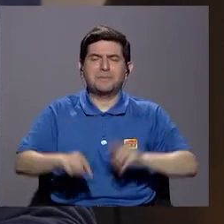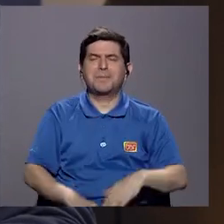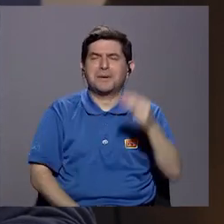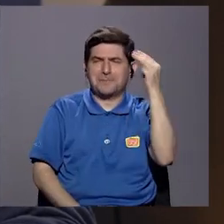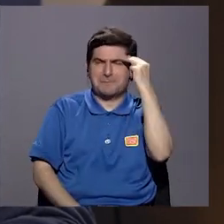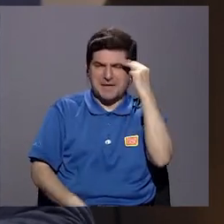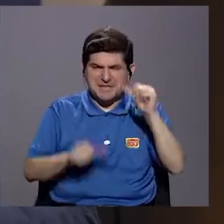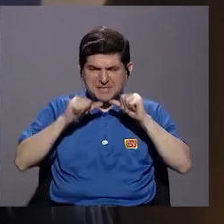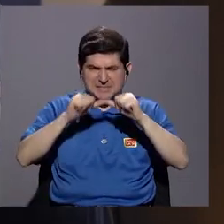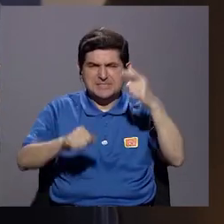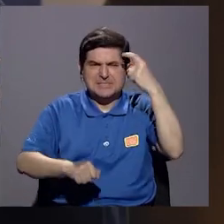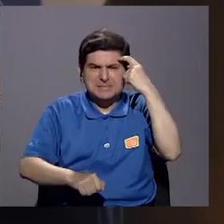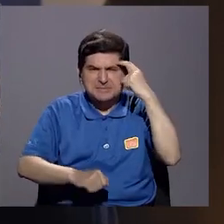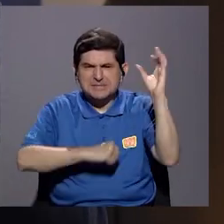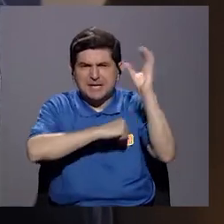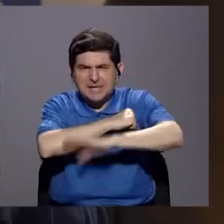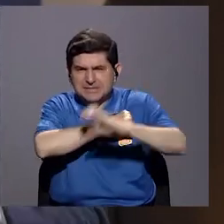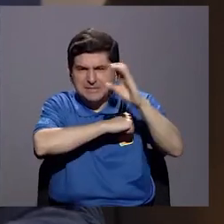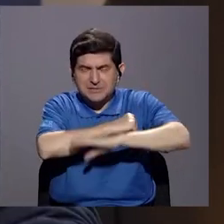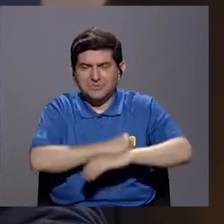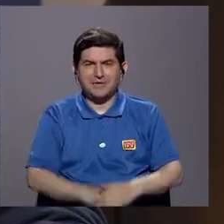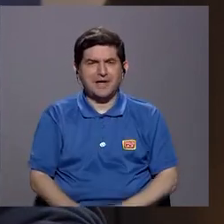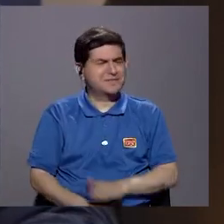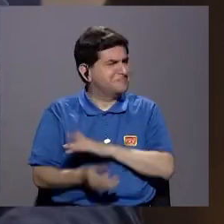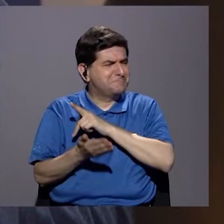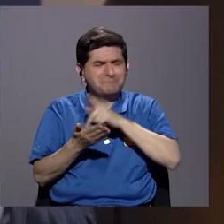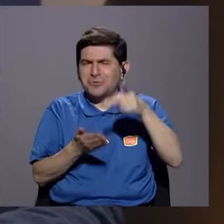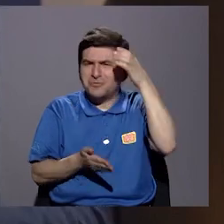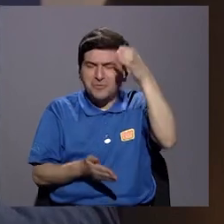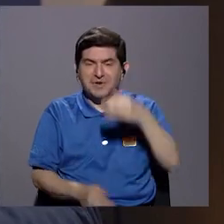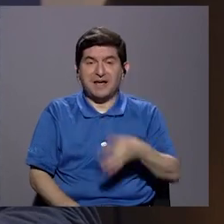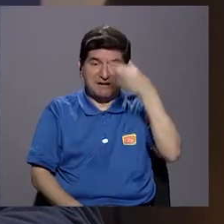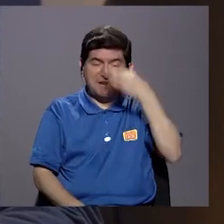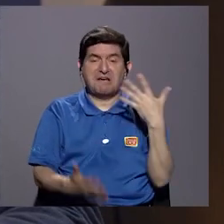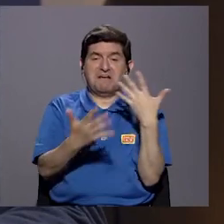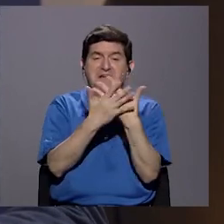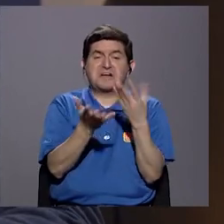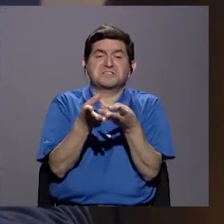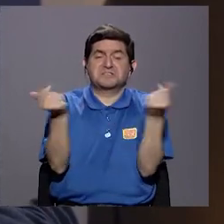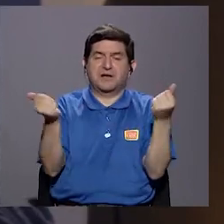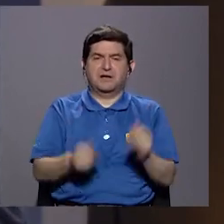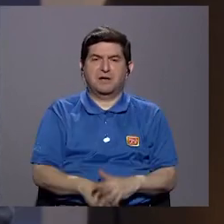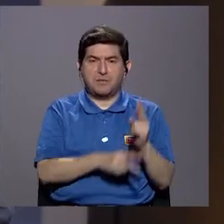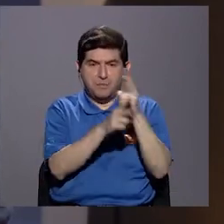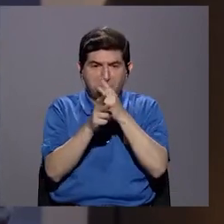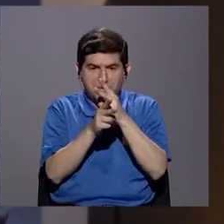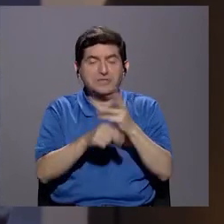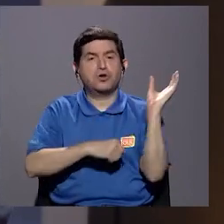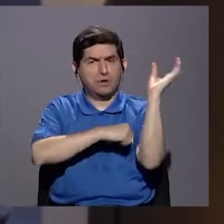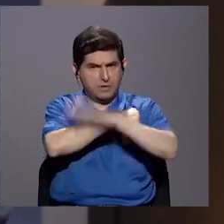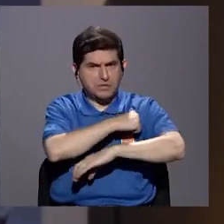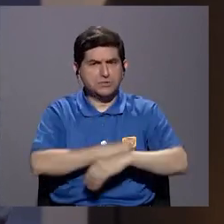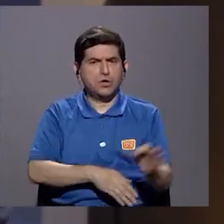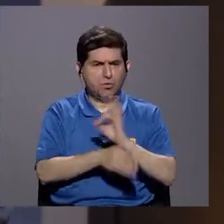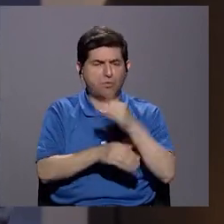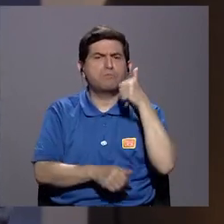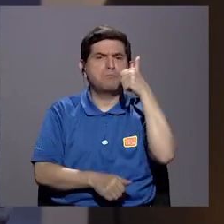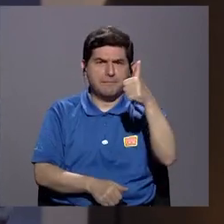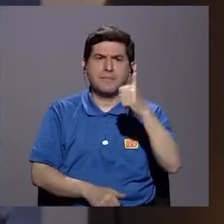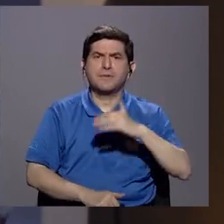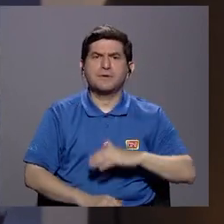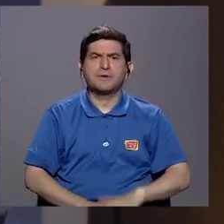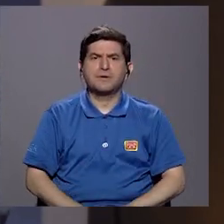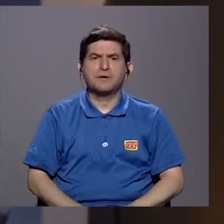mente muy punitivista. Y seguimos pensando, esto es cultural absolutamente, que la cárcel es la única solución. El monitoreo es un castigo, pero ha funcionado bien.